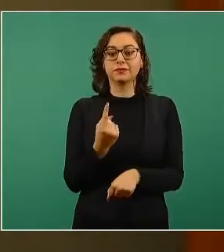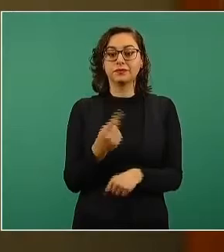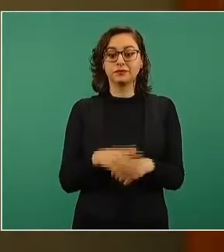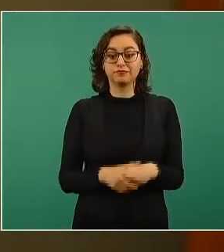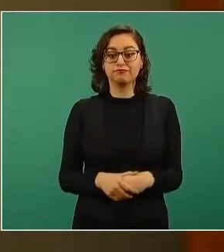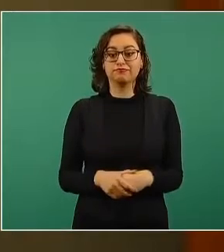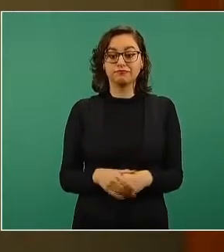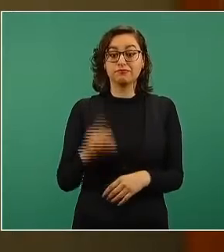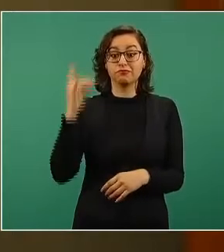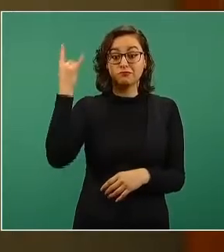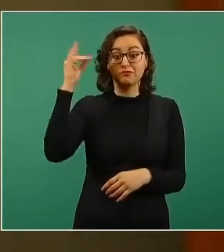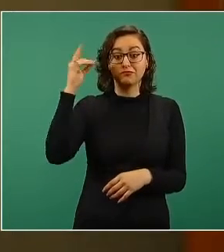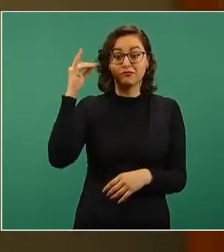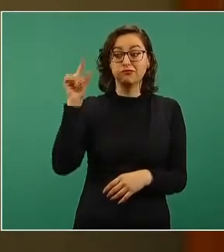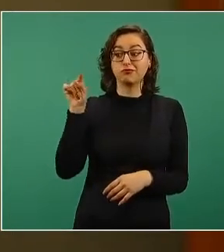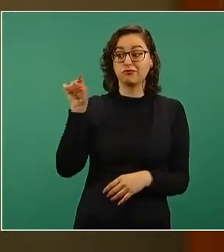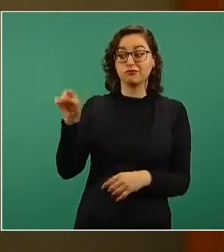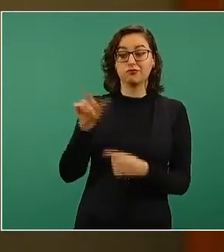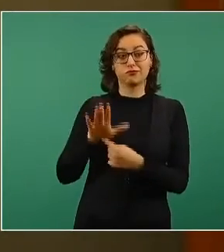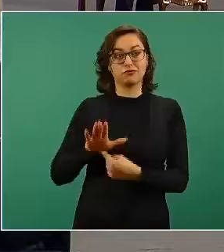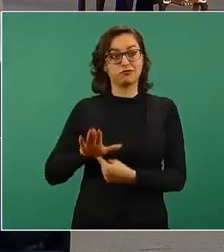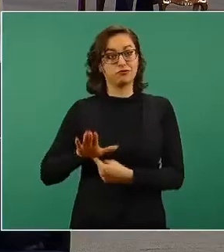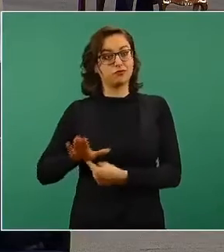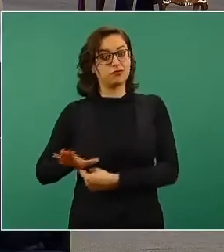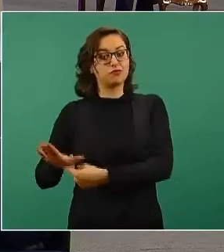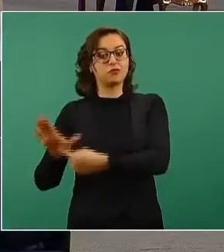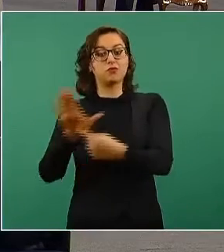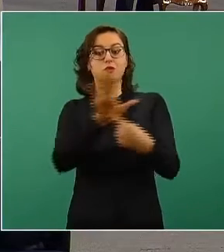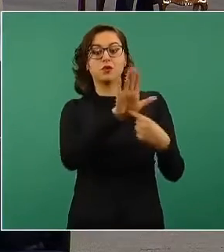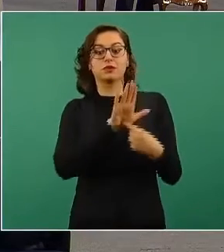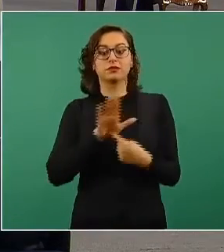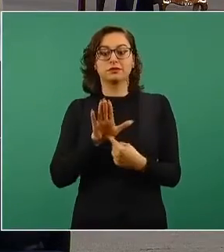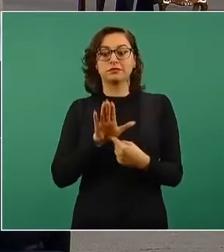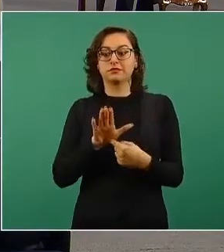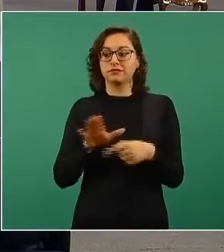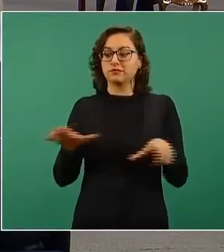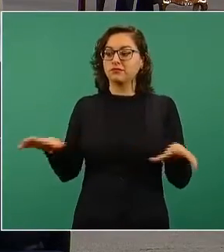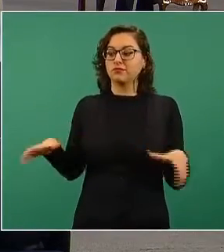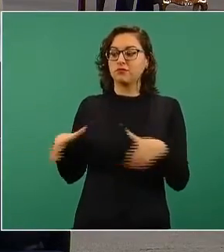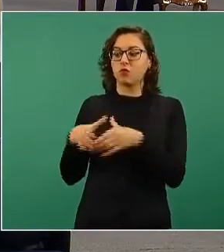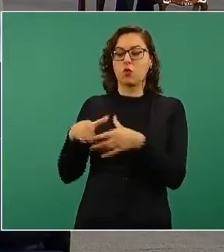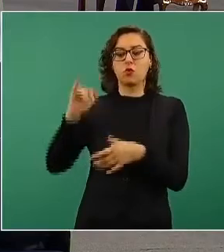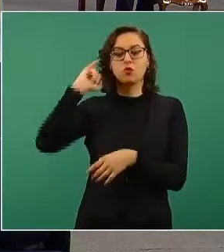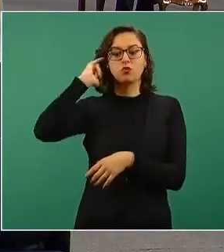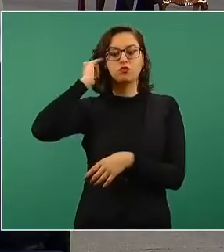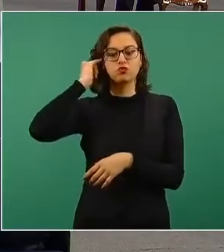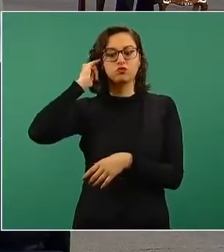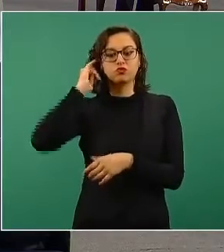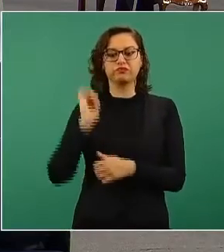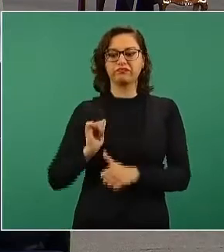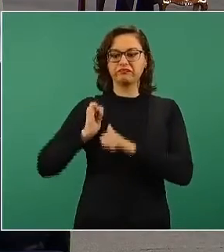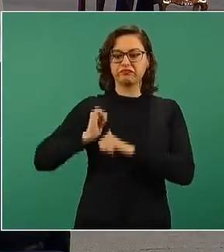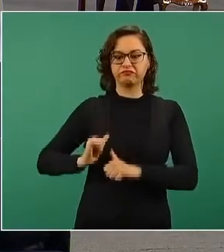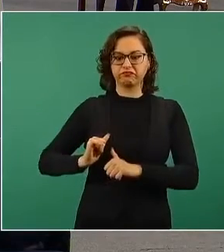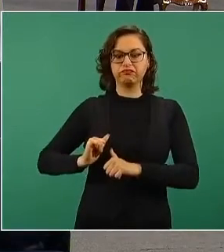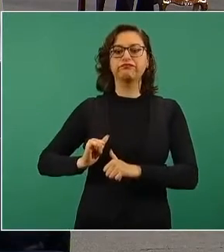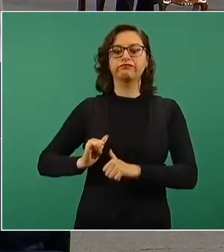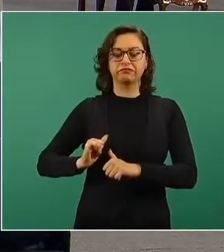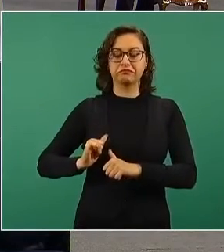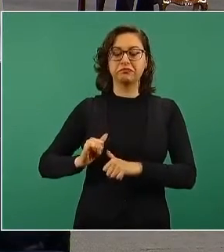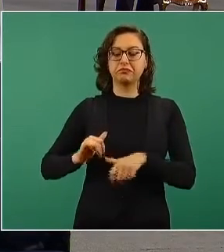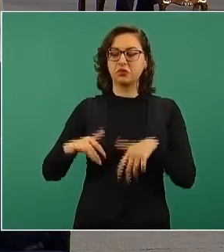de todo un pueblo que lucha